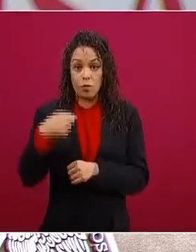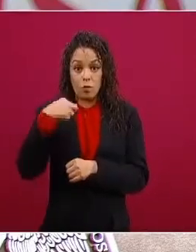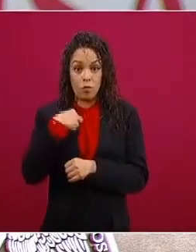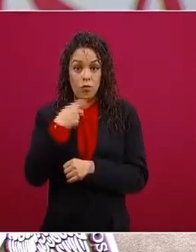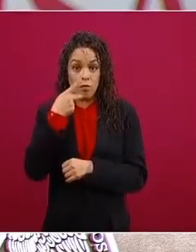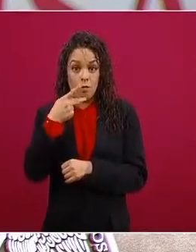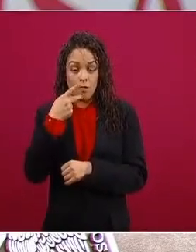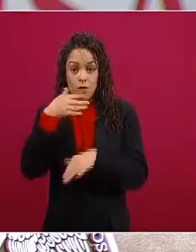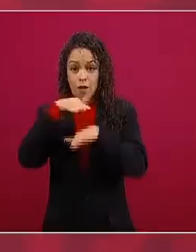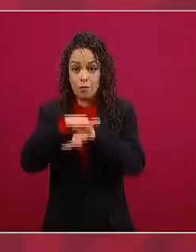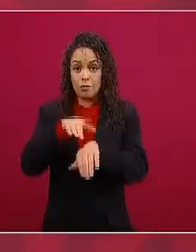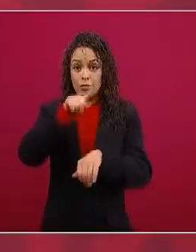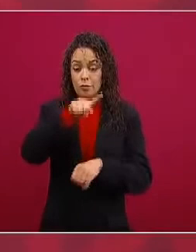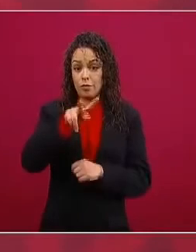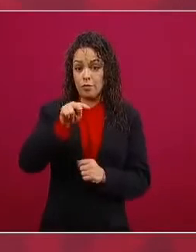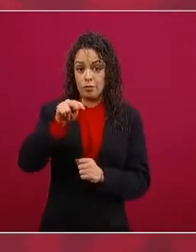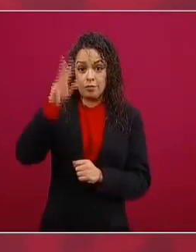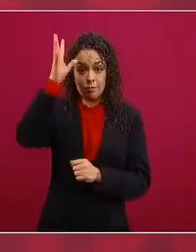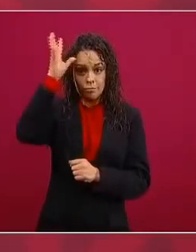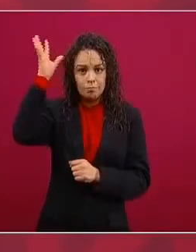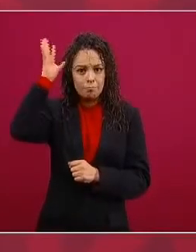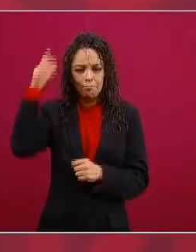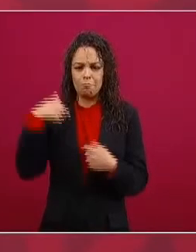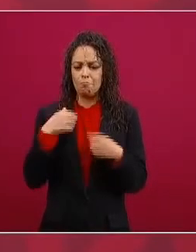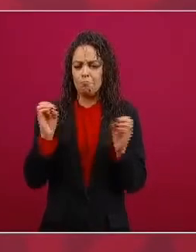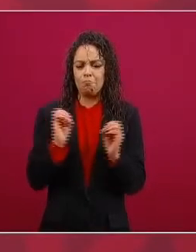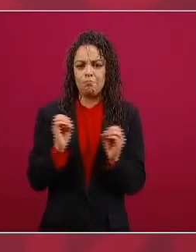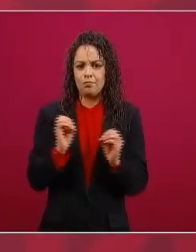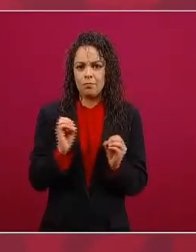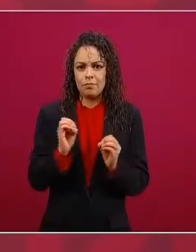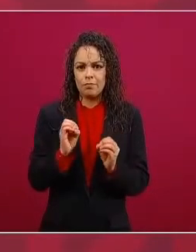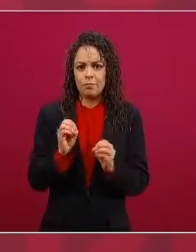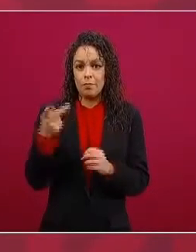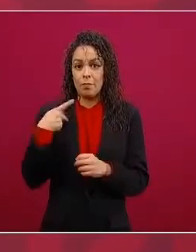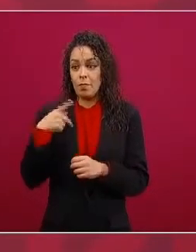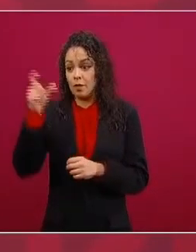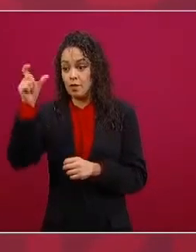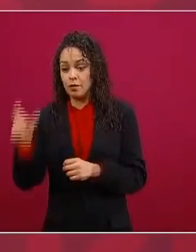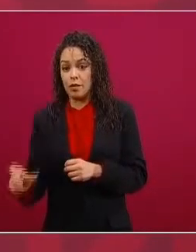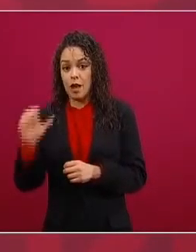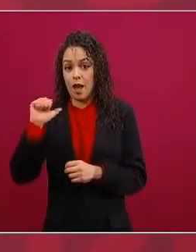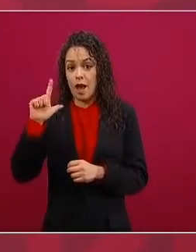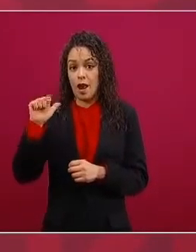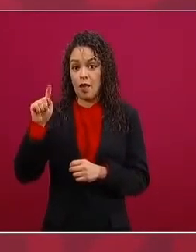no hablé de la torre hablé de cuatro